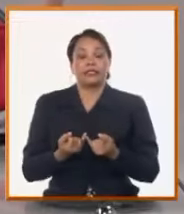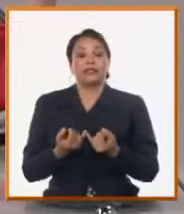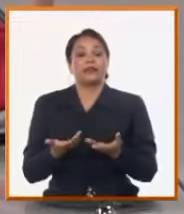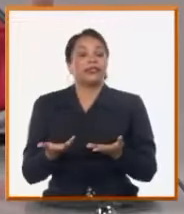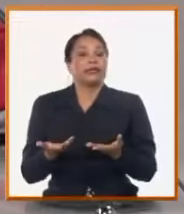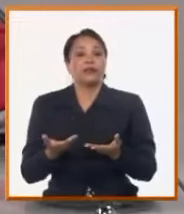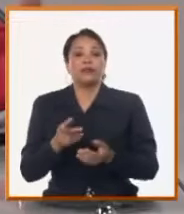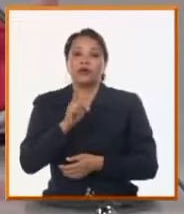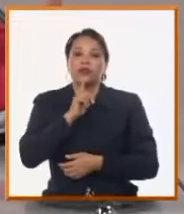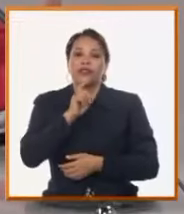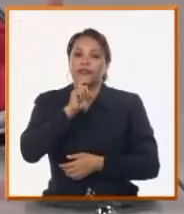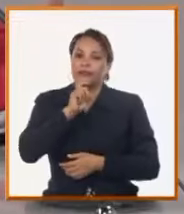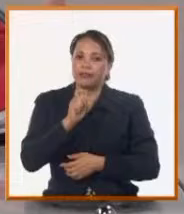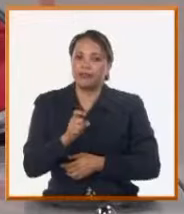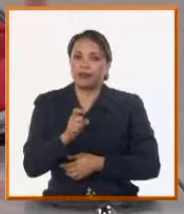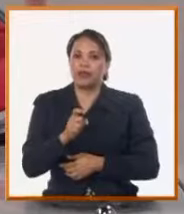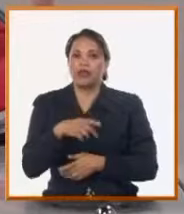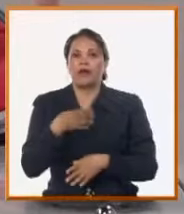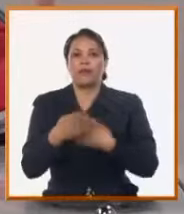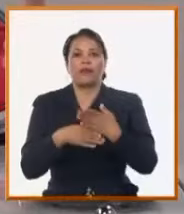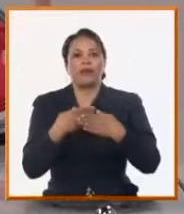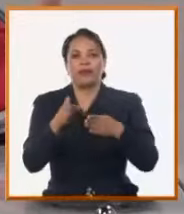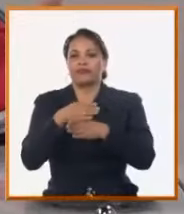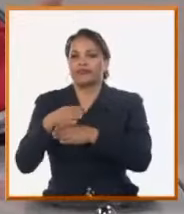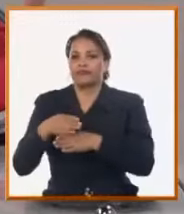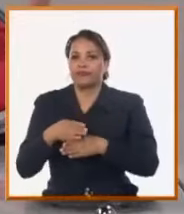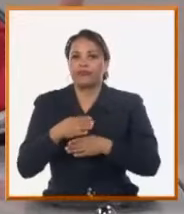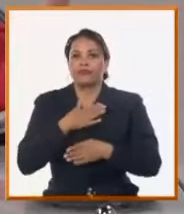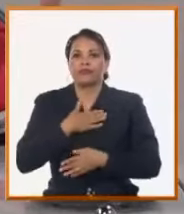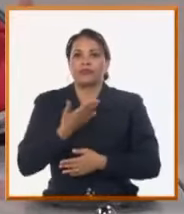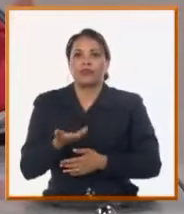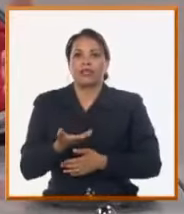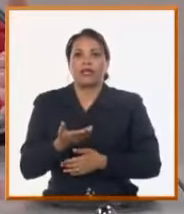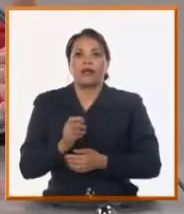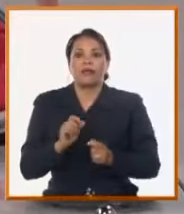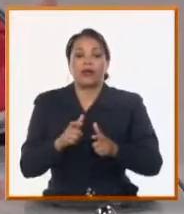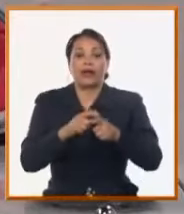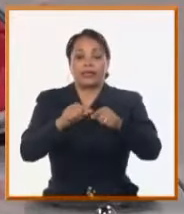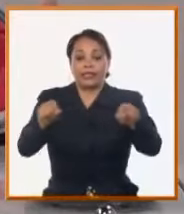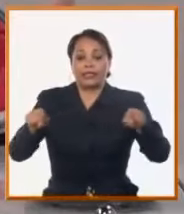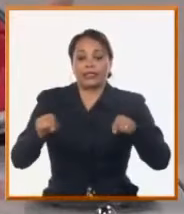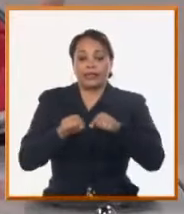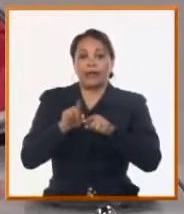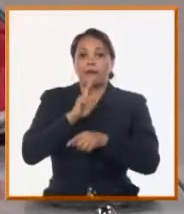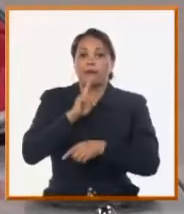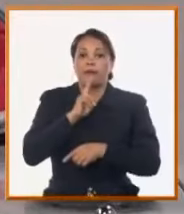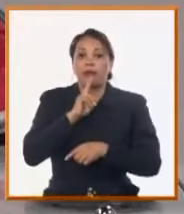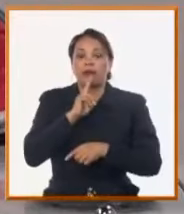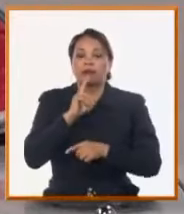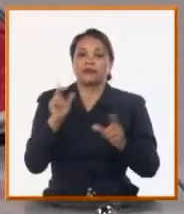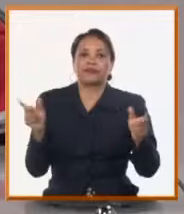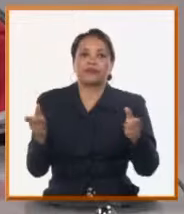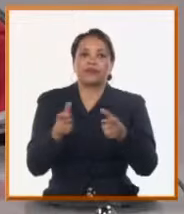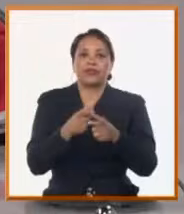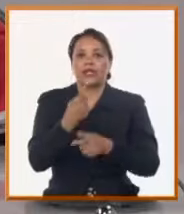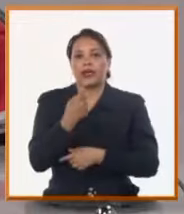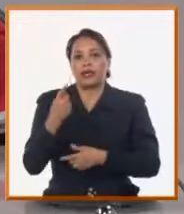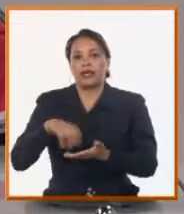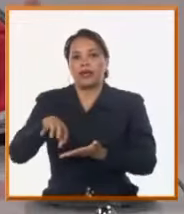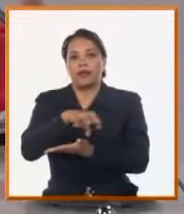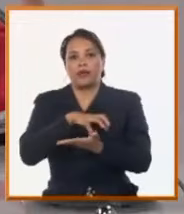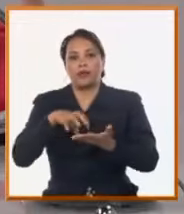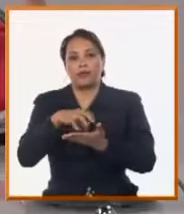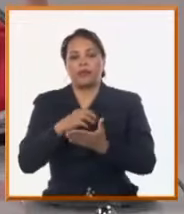¿no?, por varios problemas, incluyendo en muchas ocasiones por la propia capacidad de embalse que tiene cada una de las viviendas en esos lugares.